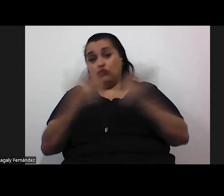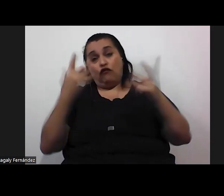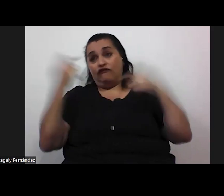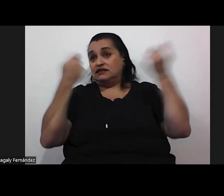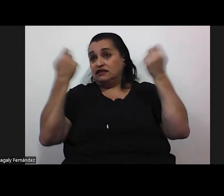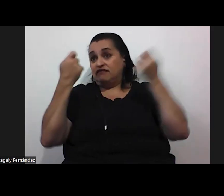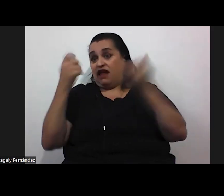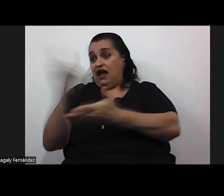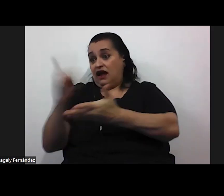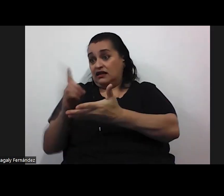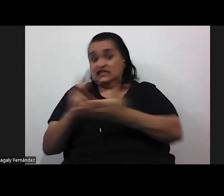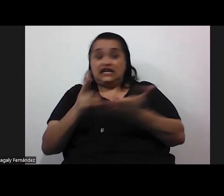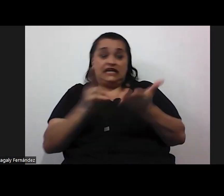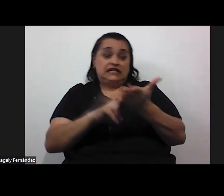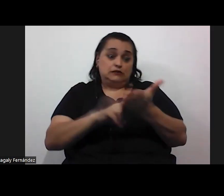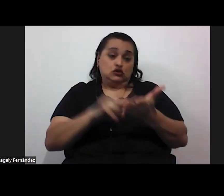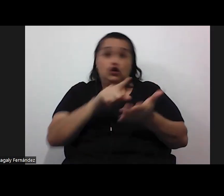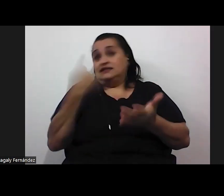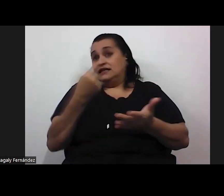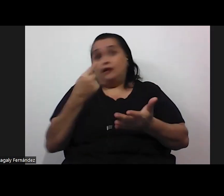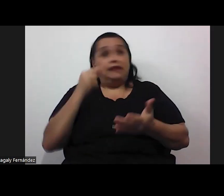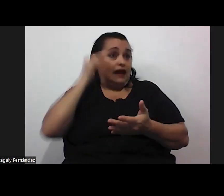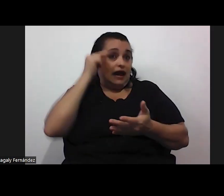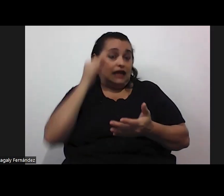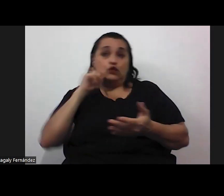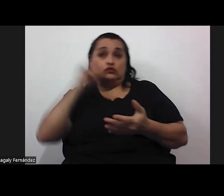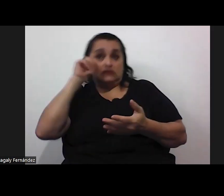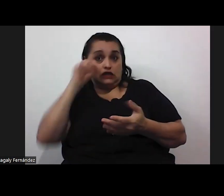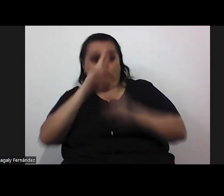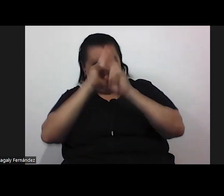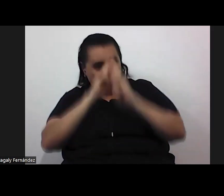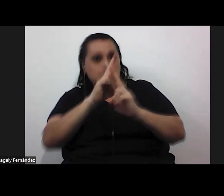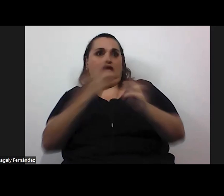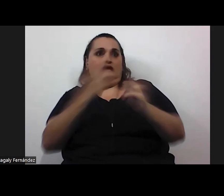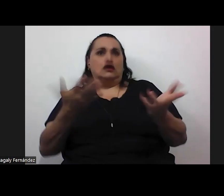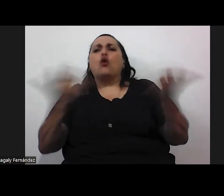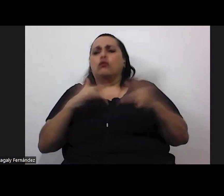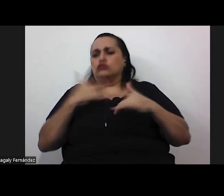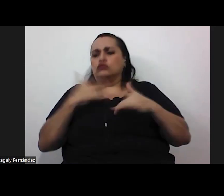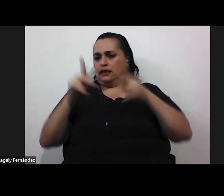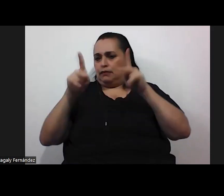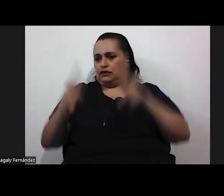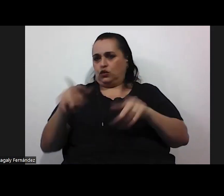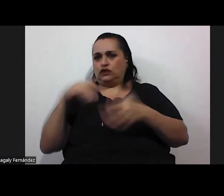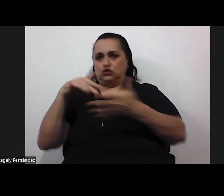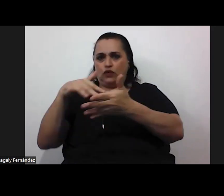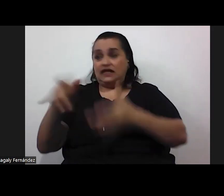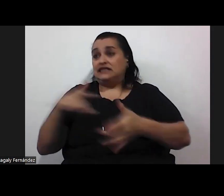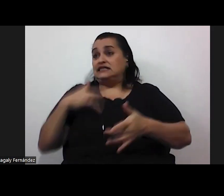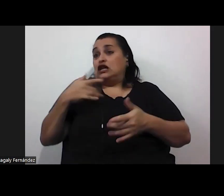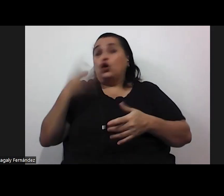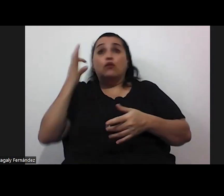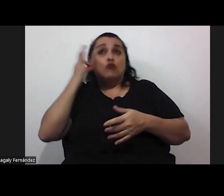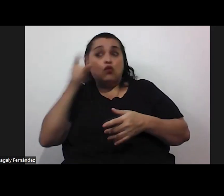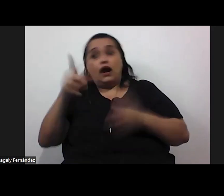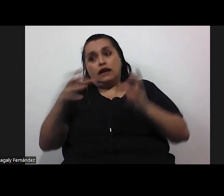inscripciones van a seguir siendo género por sexo respetemos más bien cómo se siente la persona estudiante si se siente como una chica que vaya con las